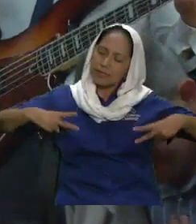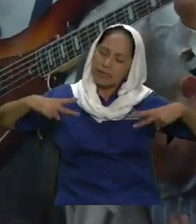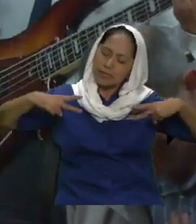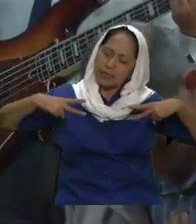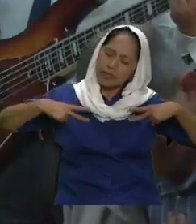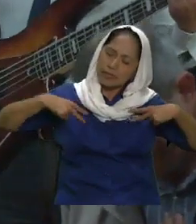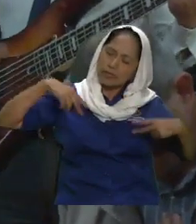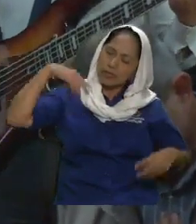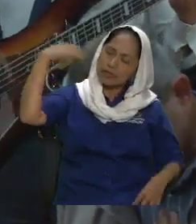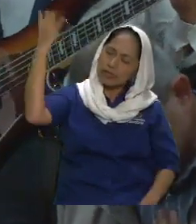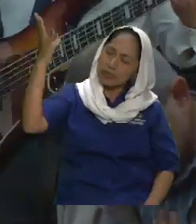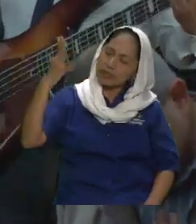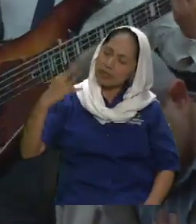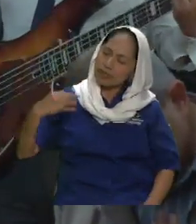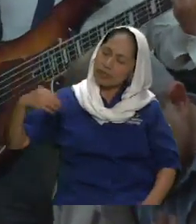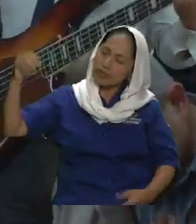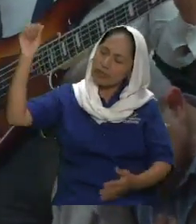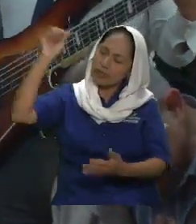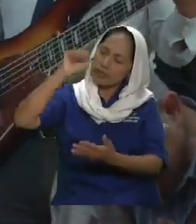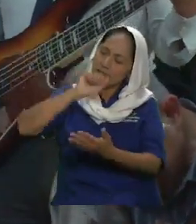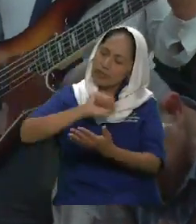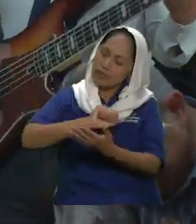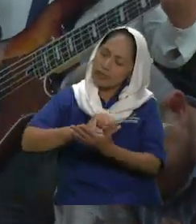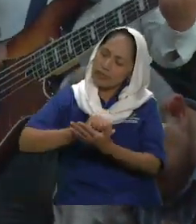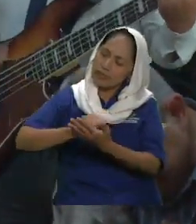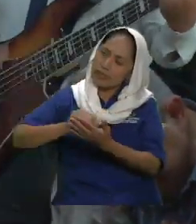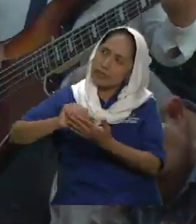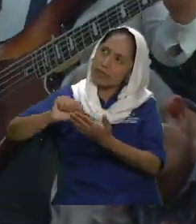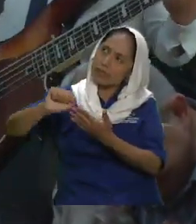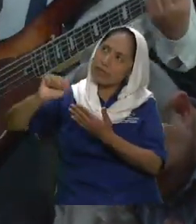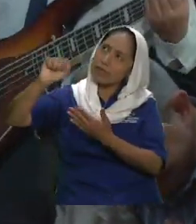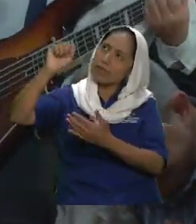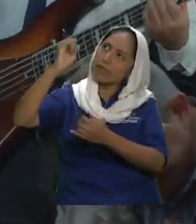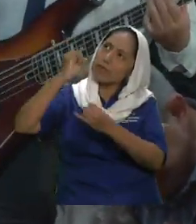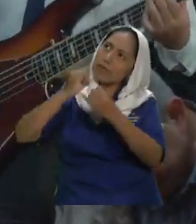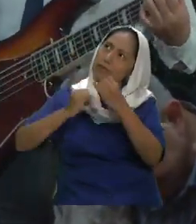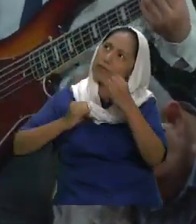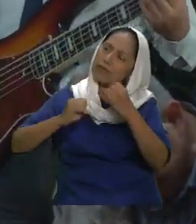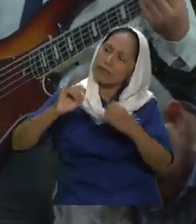fuente inagotable